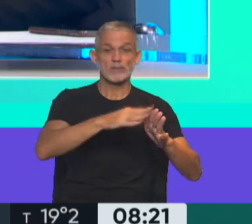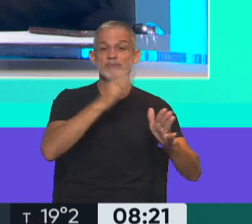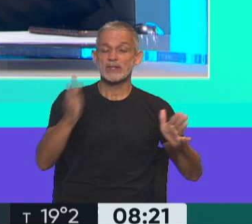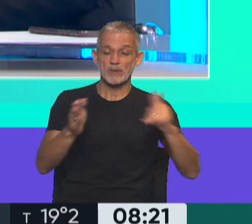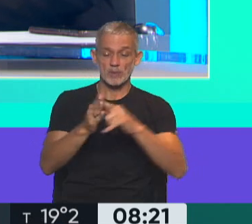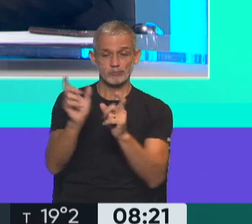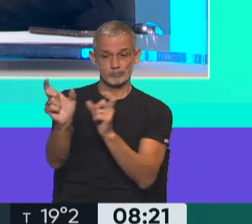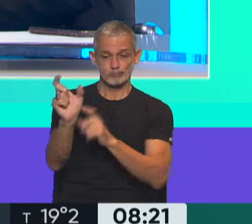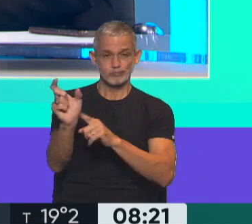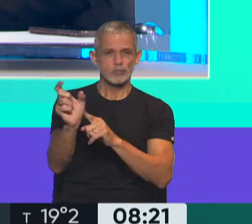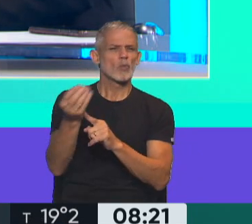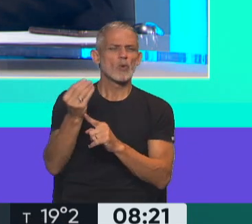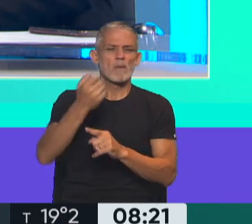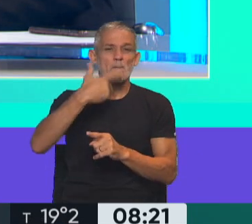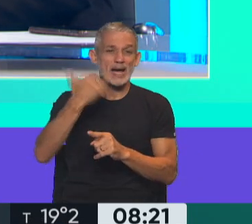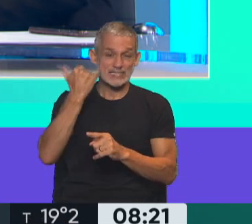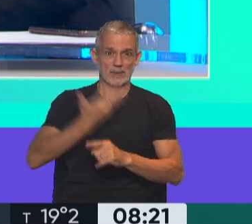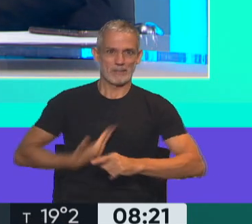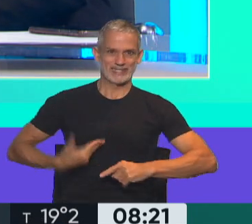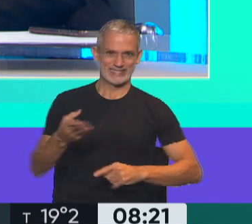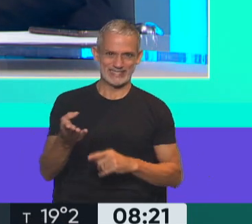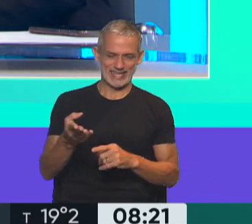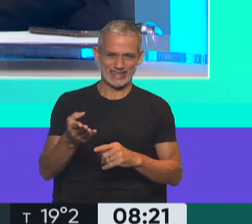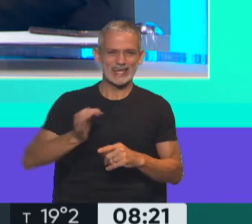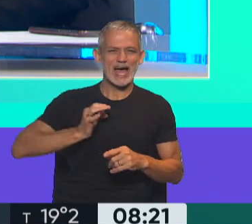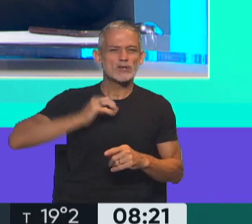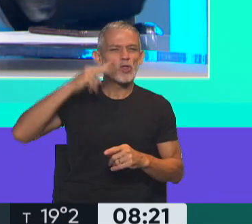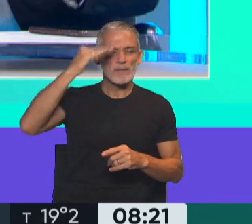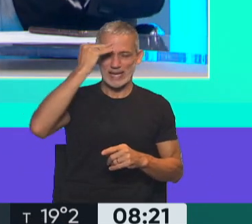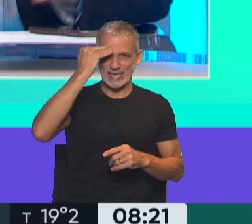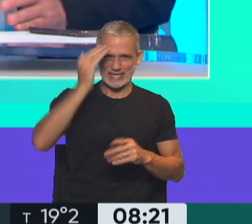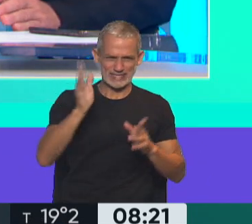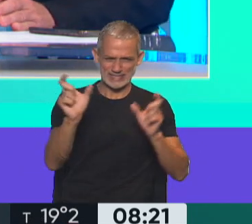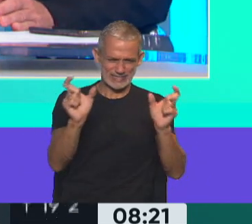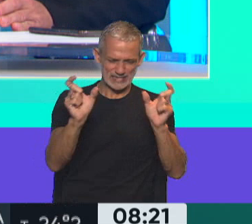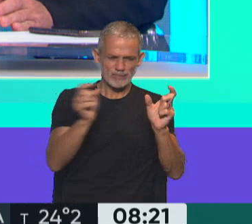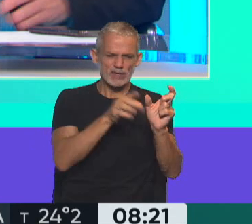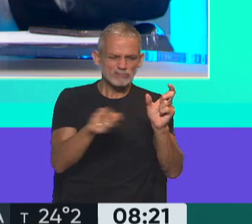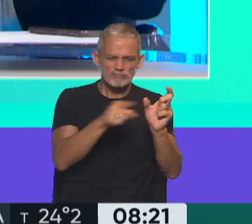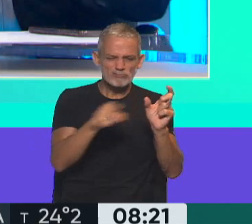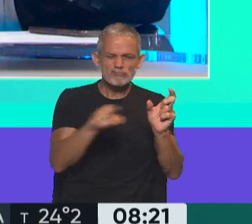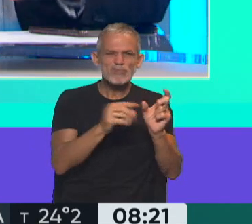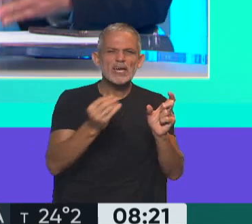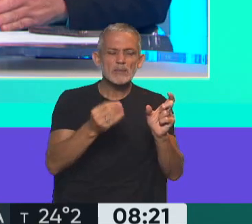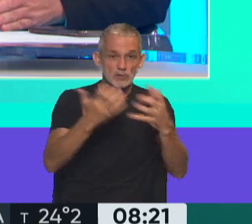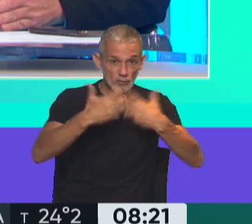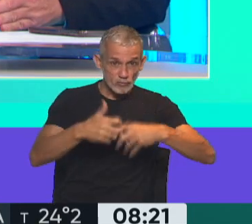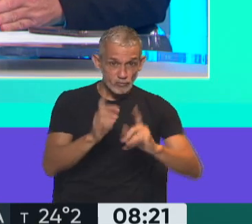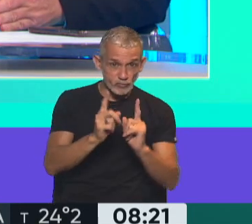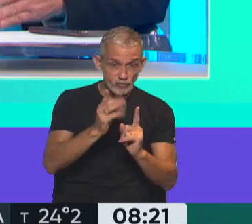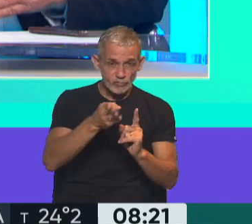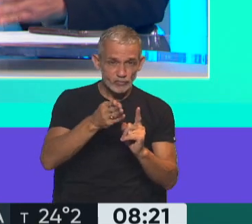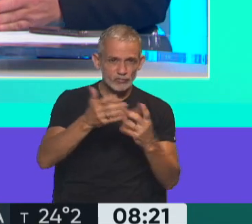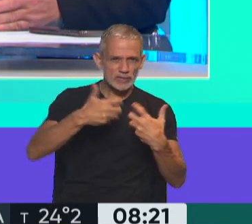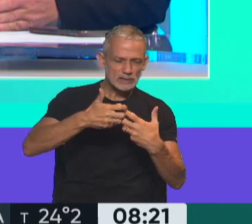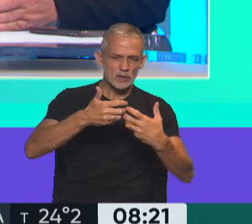este otro episodio cuando Macri ya es presidente a partir de 2015. ¿Qué pasó en el medio? ¿Siguió funcionando este